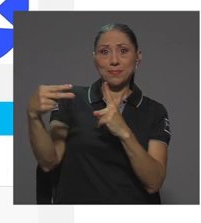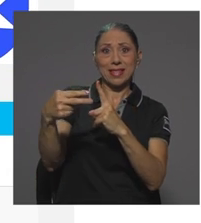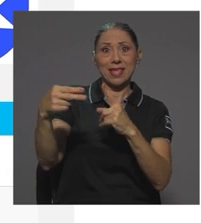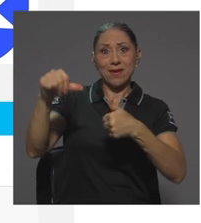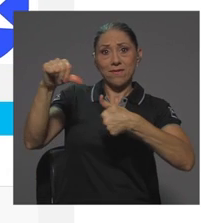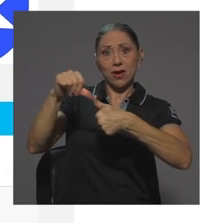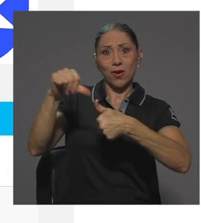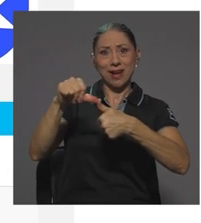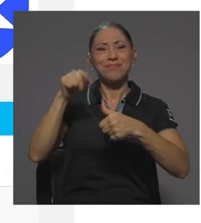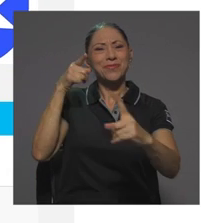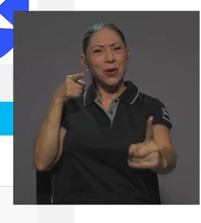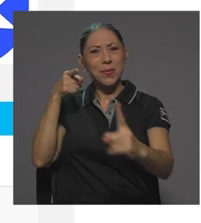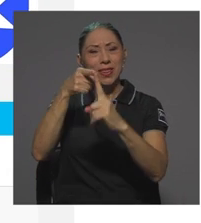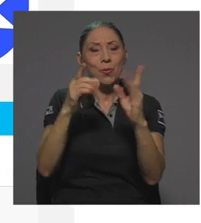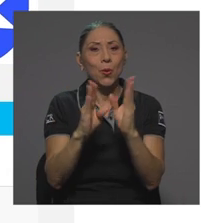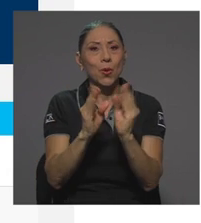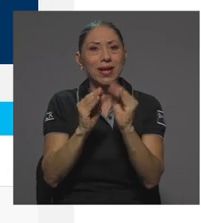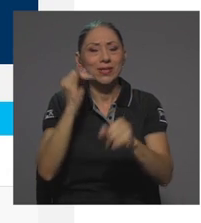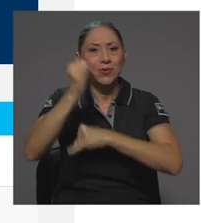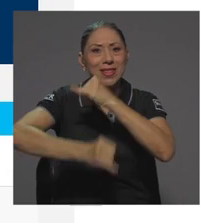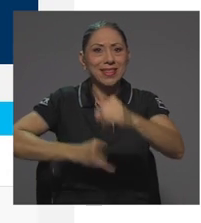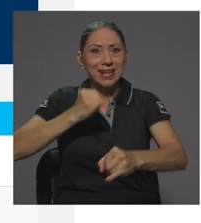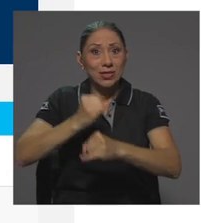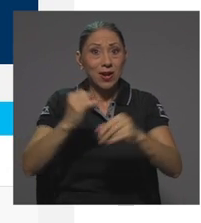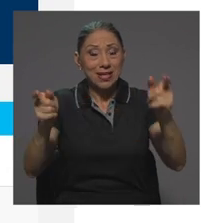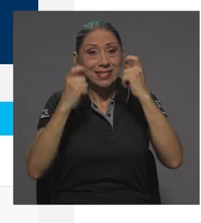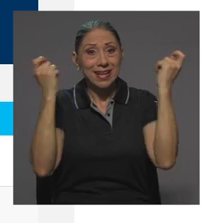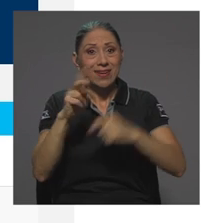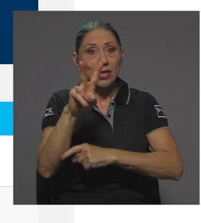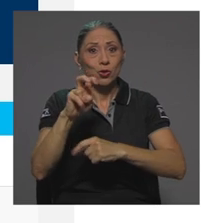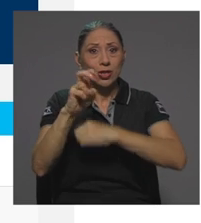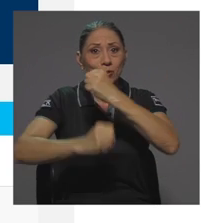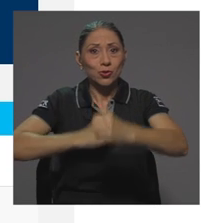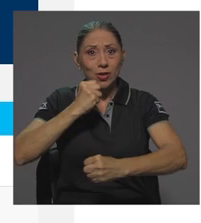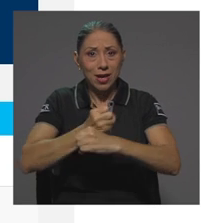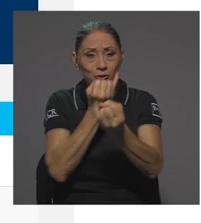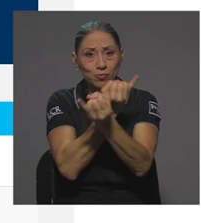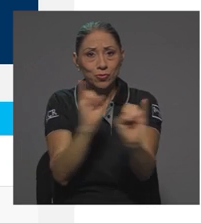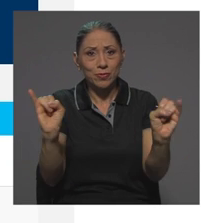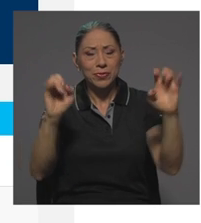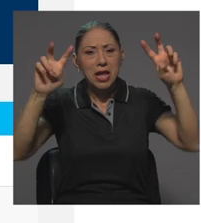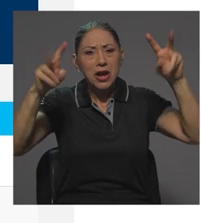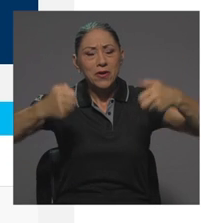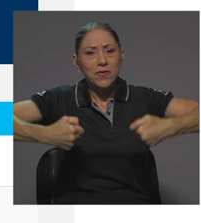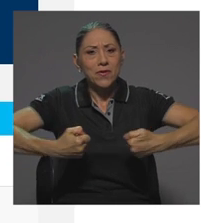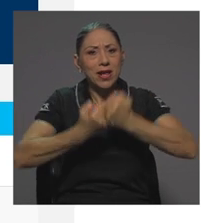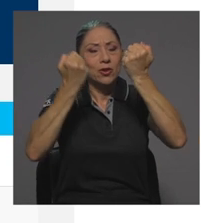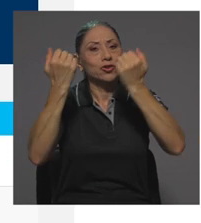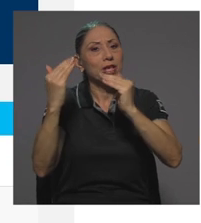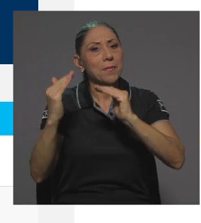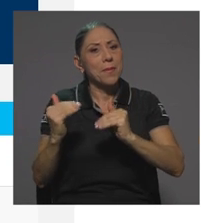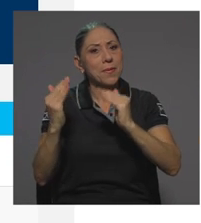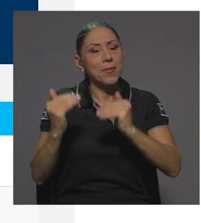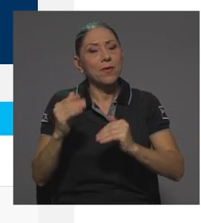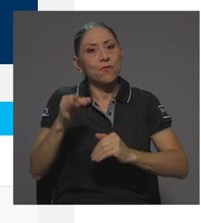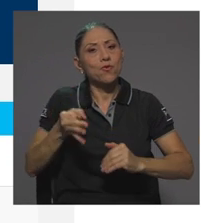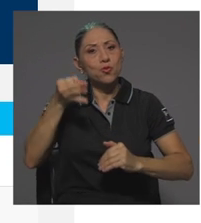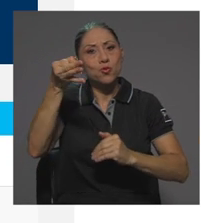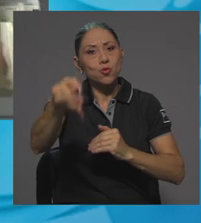Es el objetivo del Congreso Internacional del Bicentenario, Retos y Perspectivas del Futuro de Centroamérica.